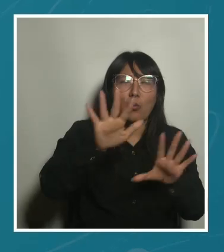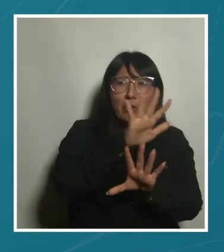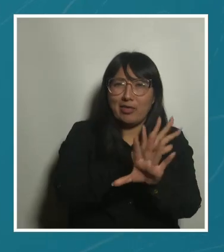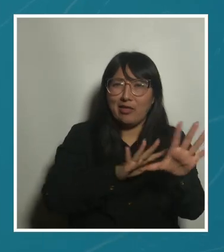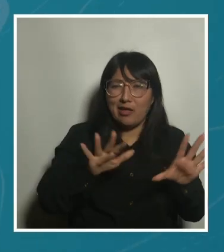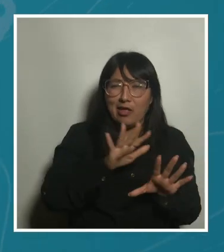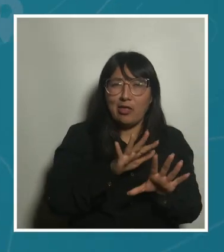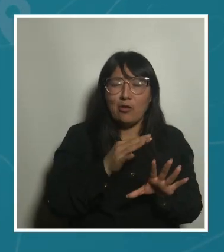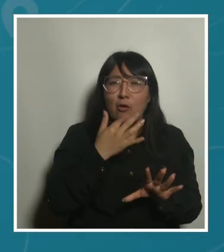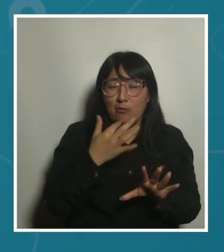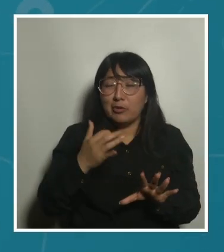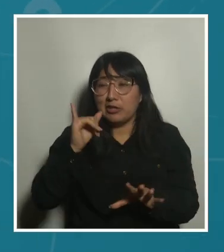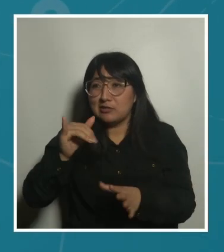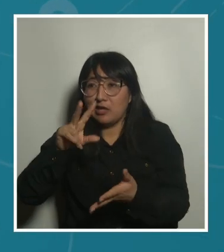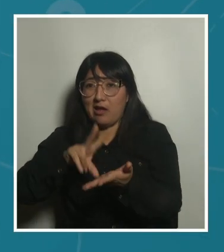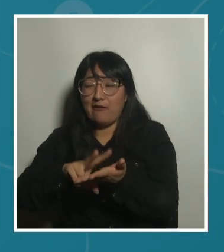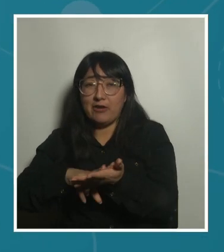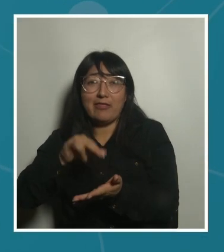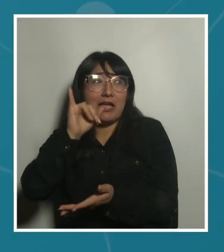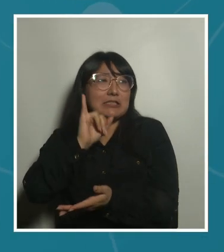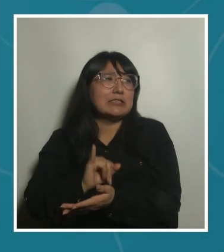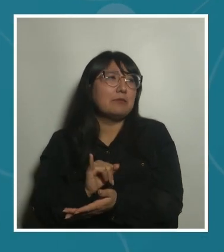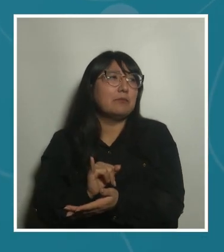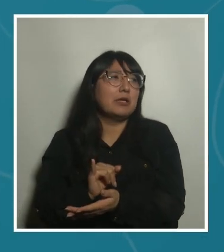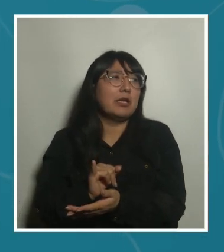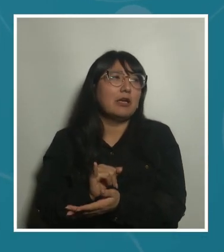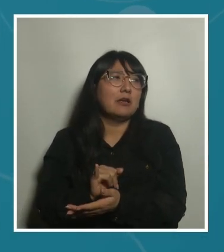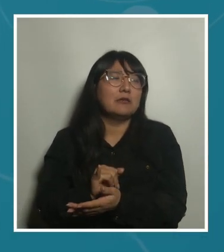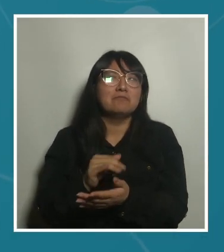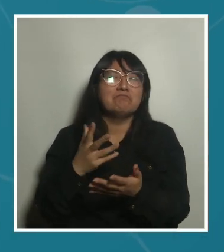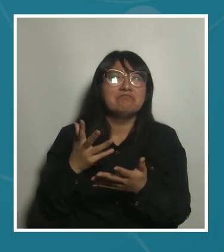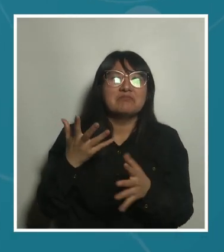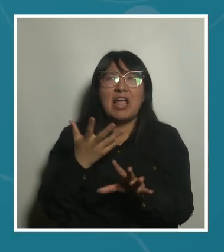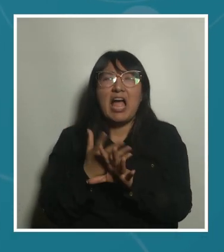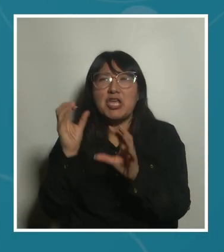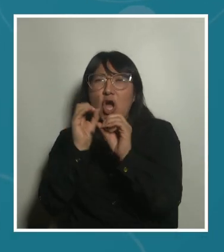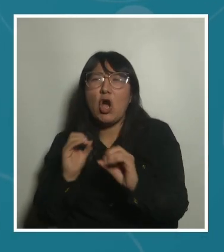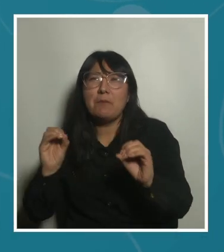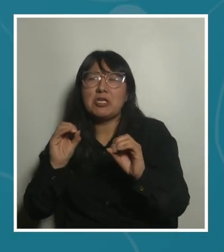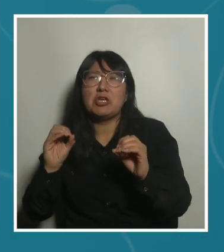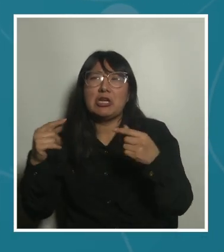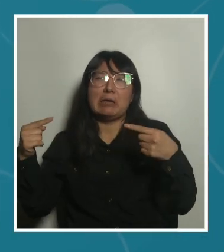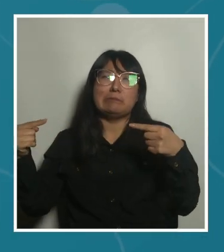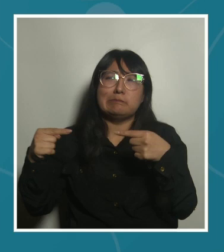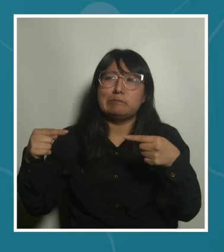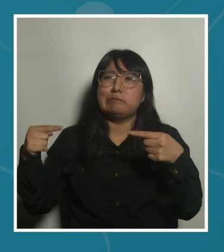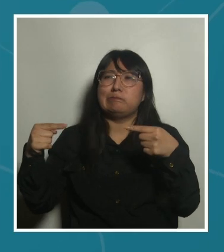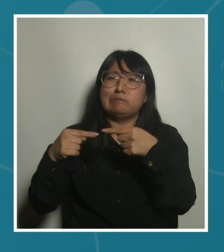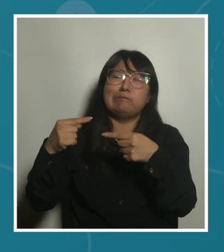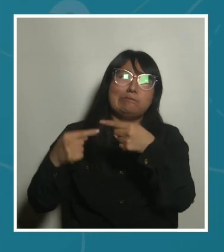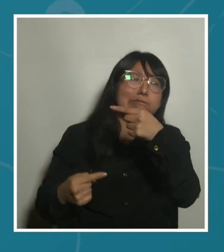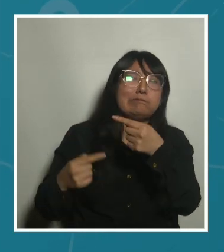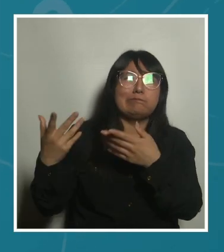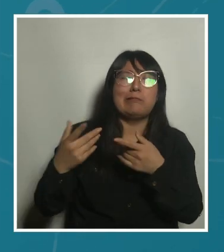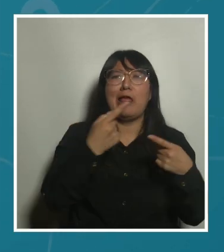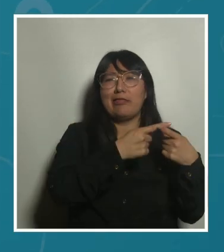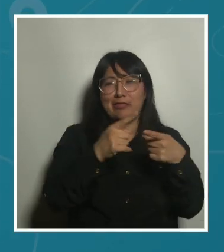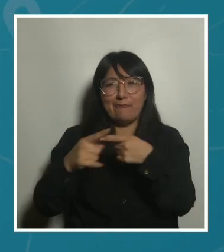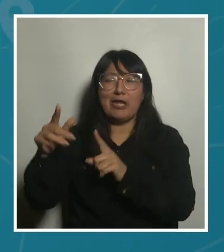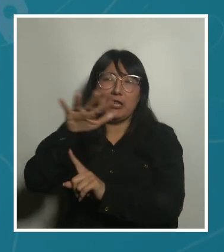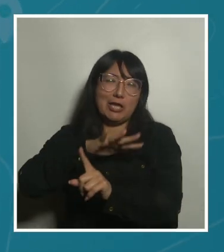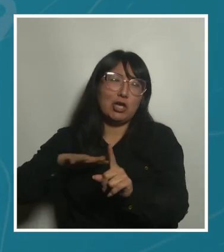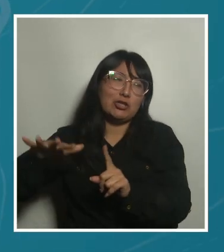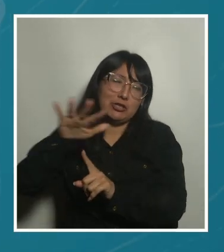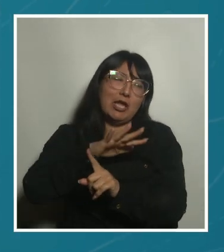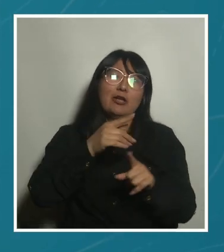este, porque es verdad que siempre hay disonancias conceptuales entre diferentes contextos